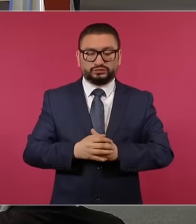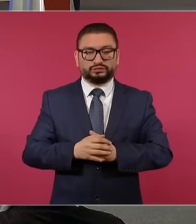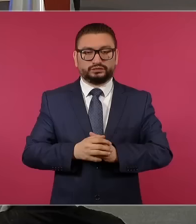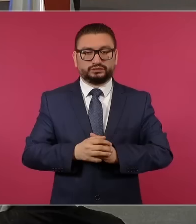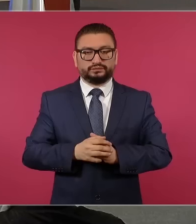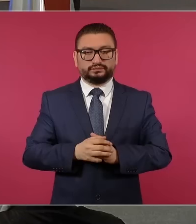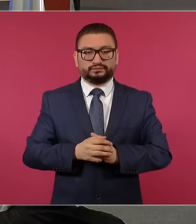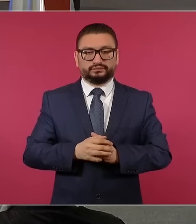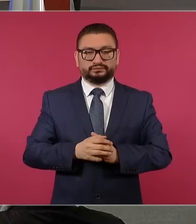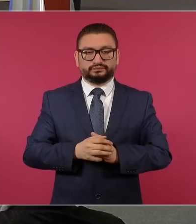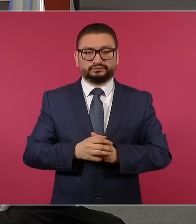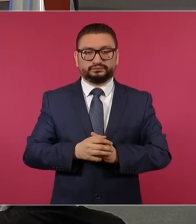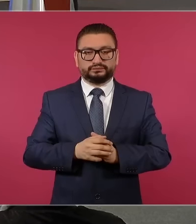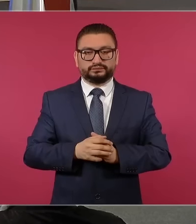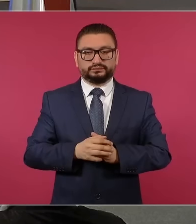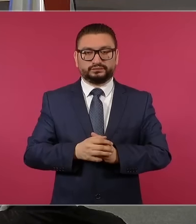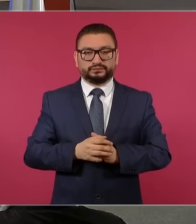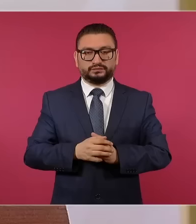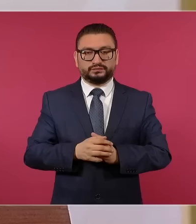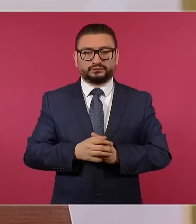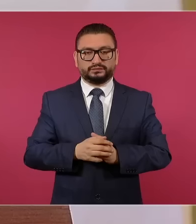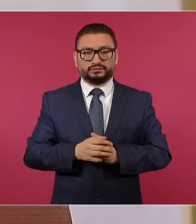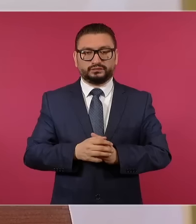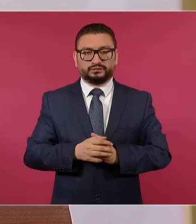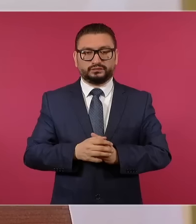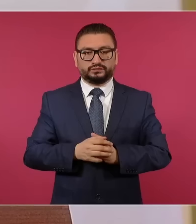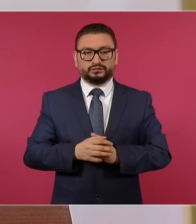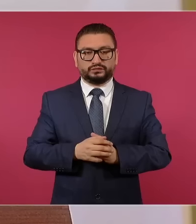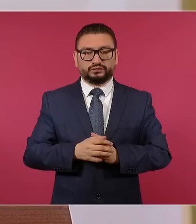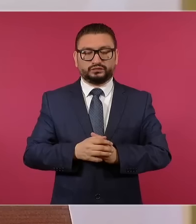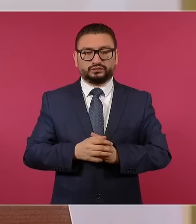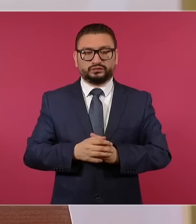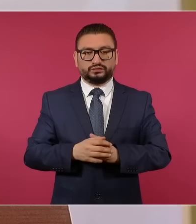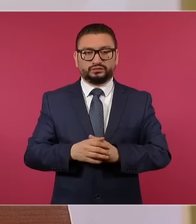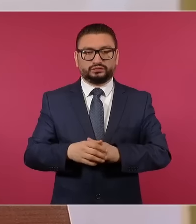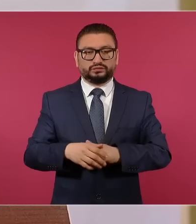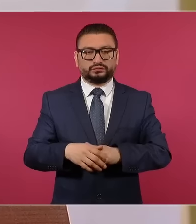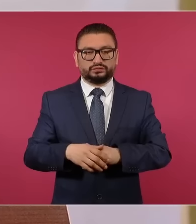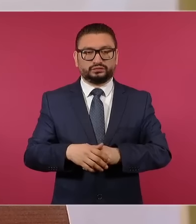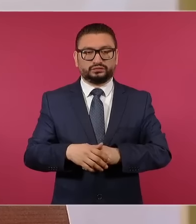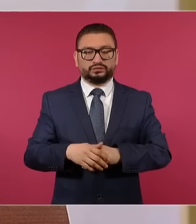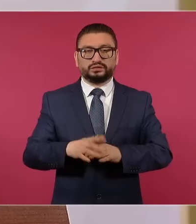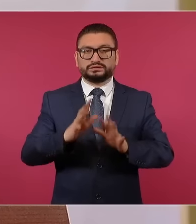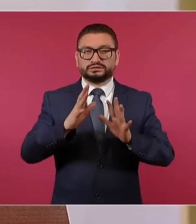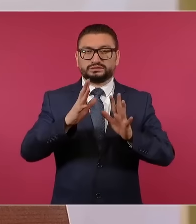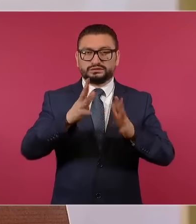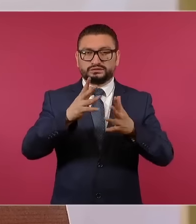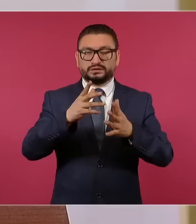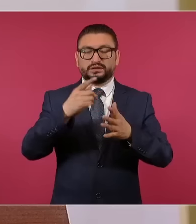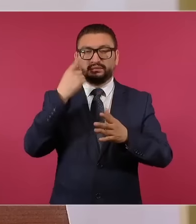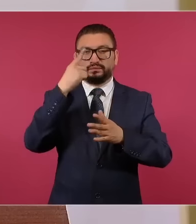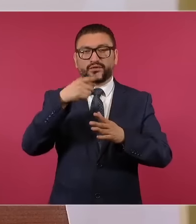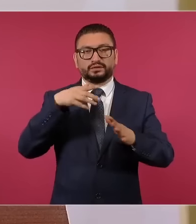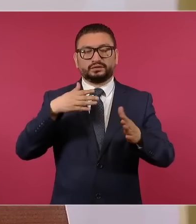está ya en dirección a Yucatán,